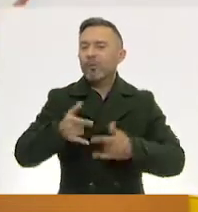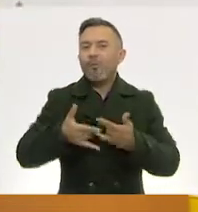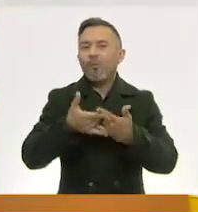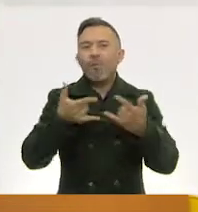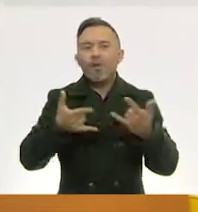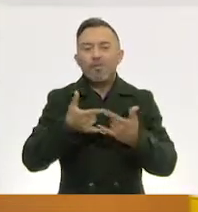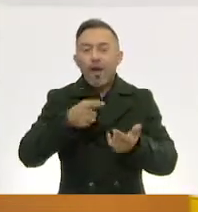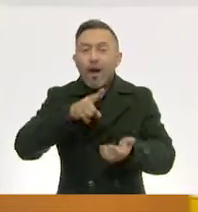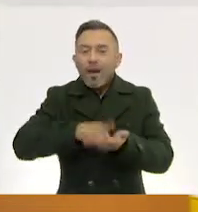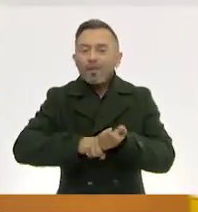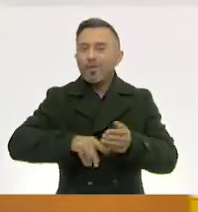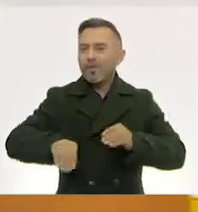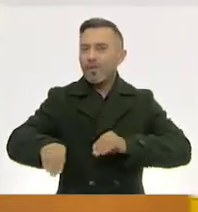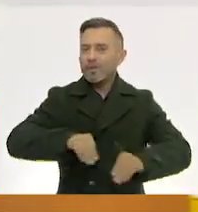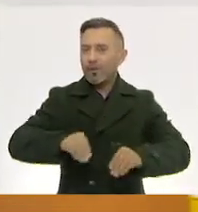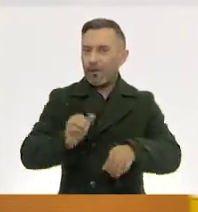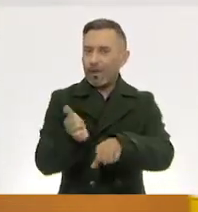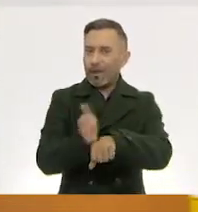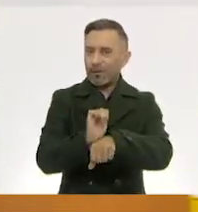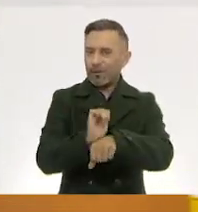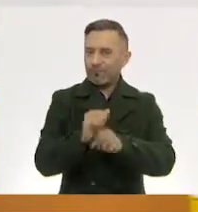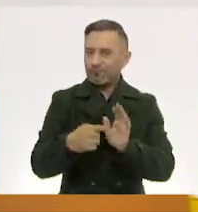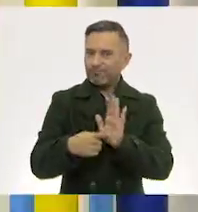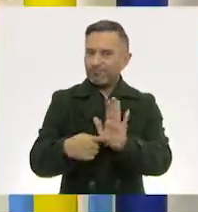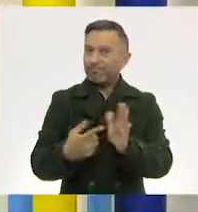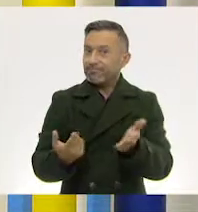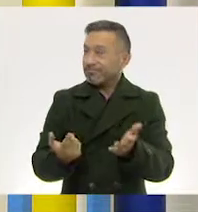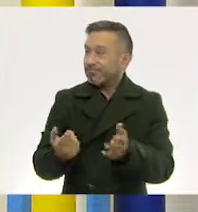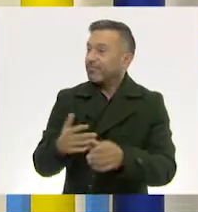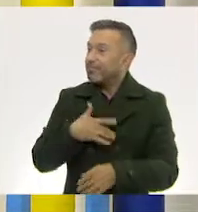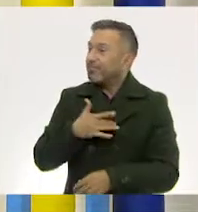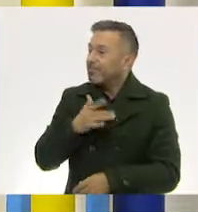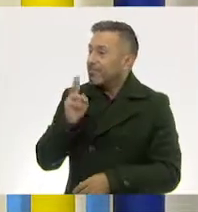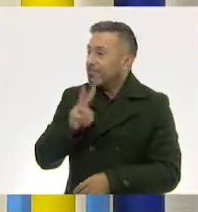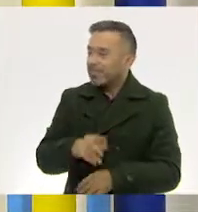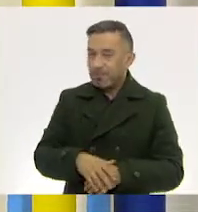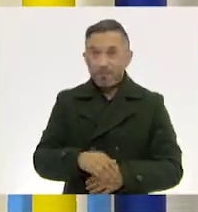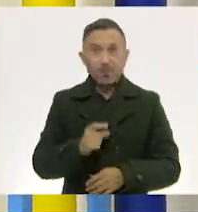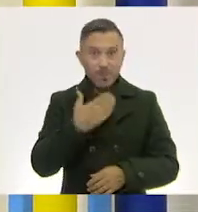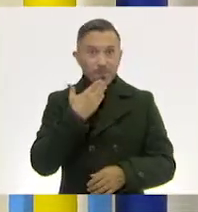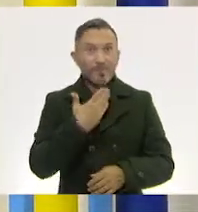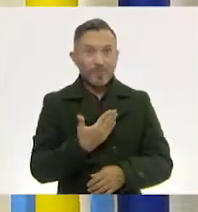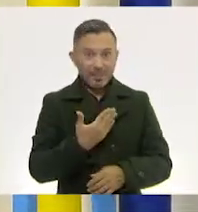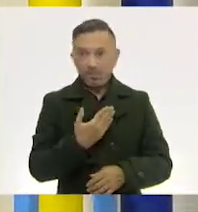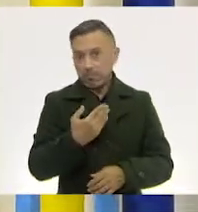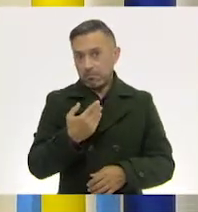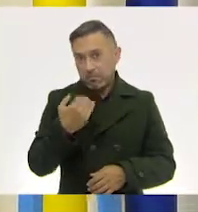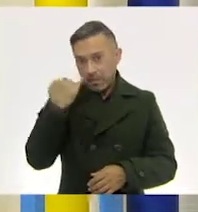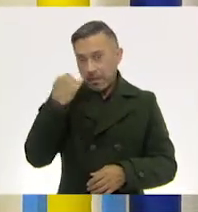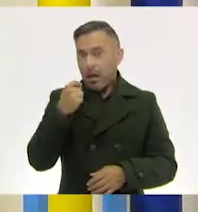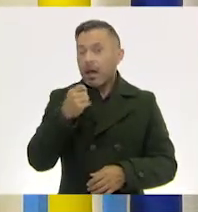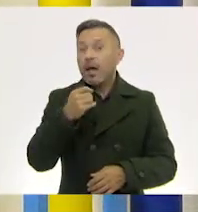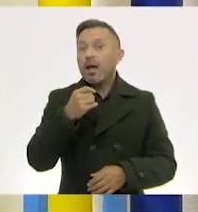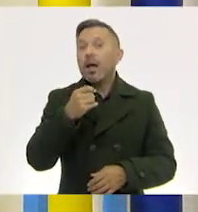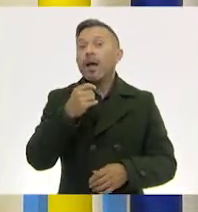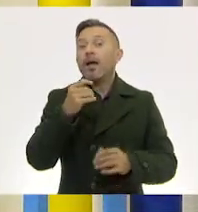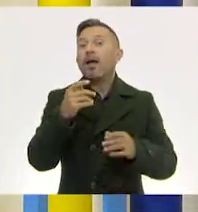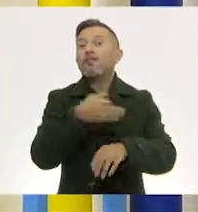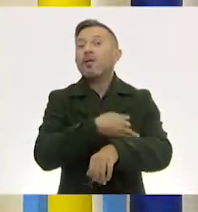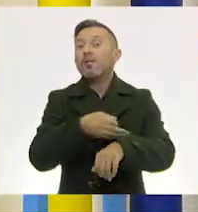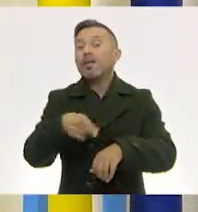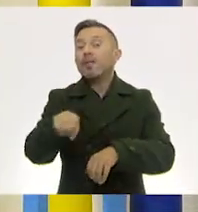cuento En movimiento ¿Qué te parece? Pues me encanta La idea De que los niños En su casa Se pongan a explorar Con cuentos Que ya